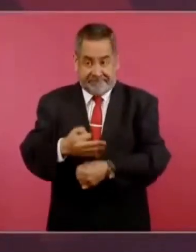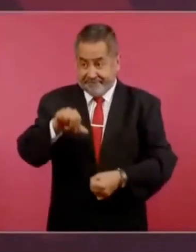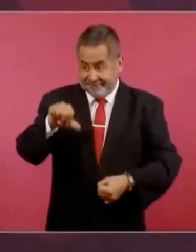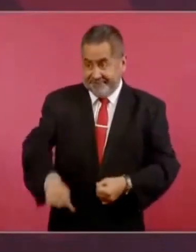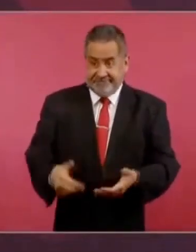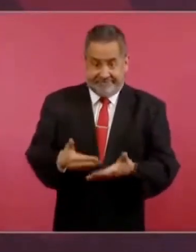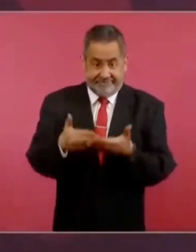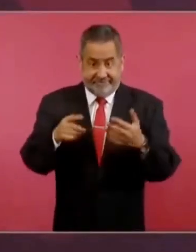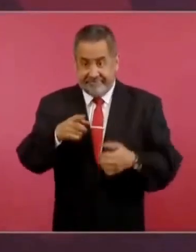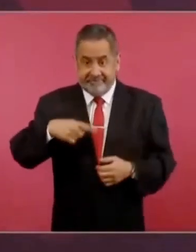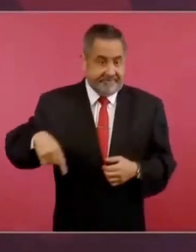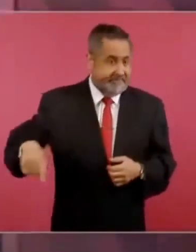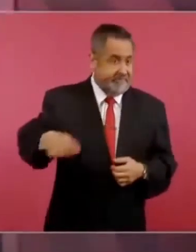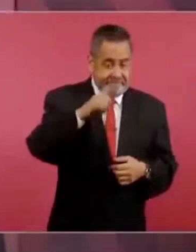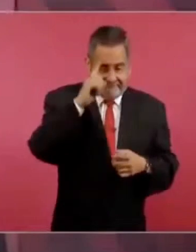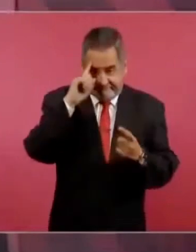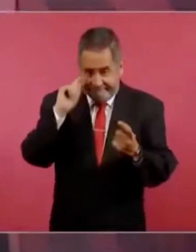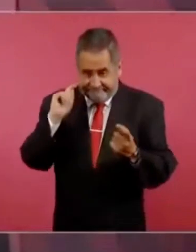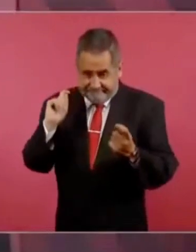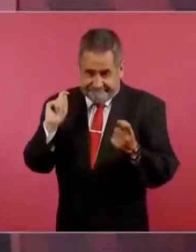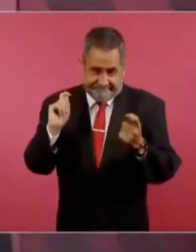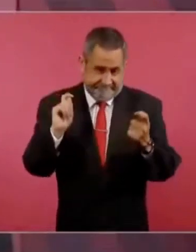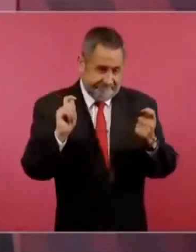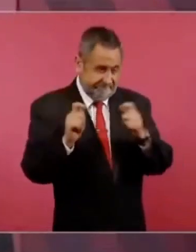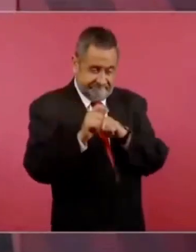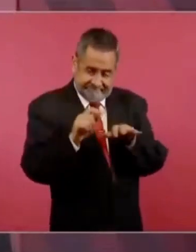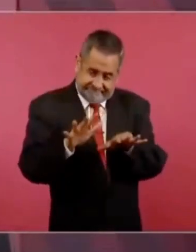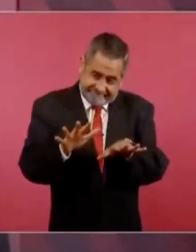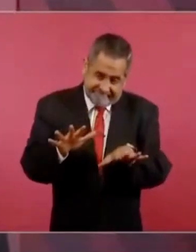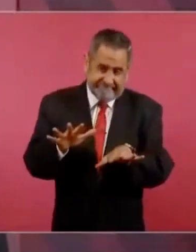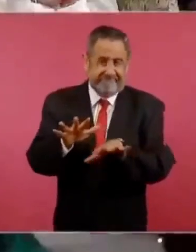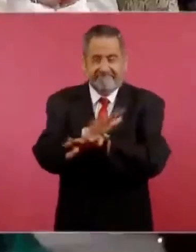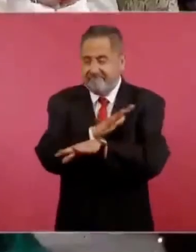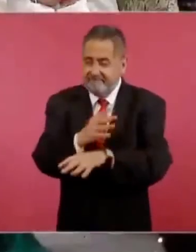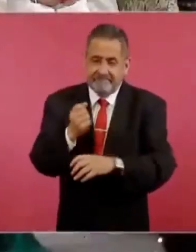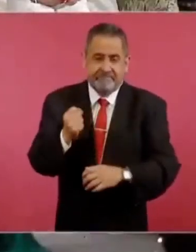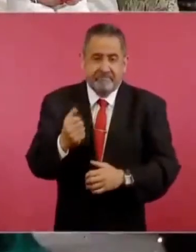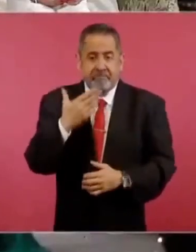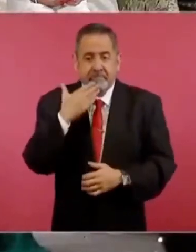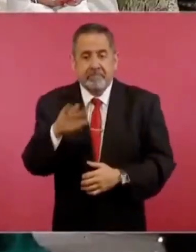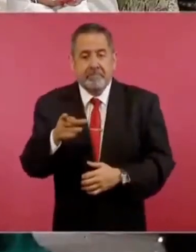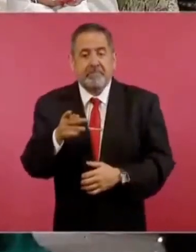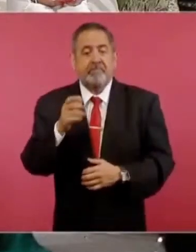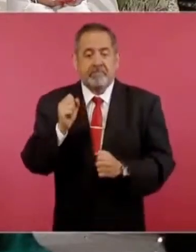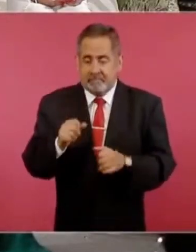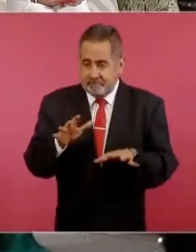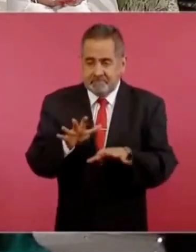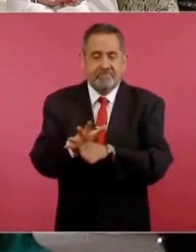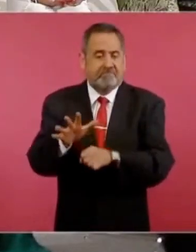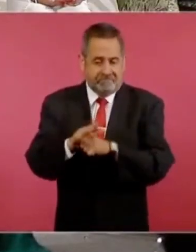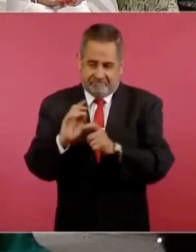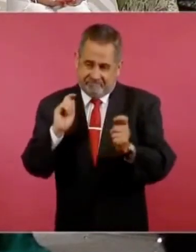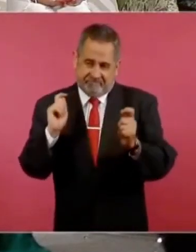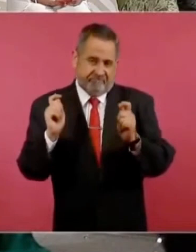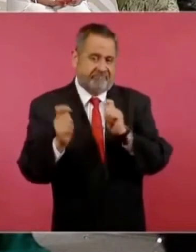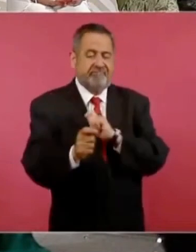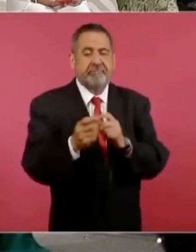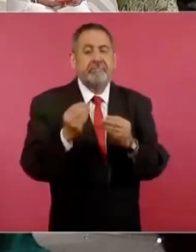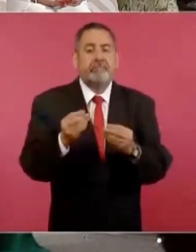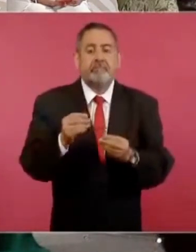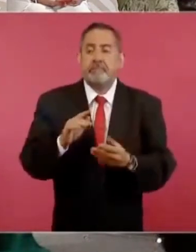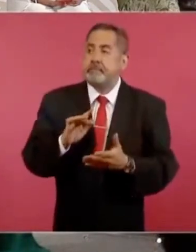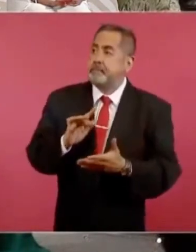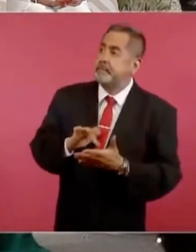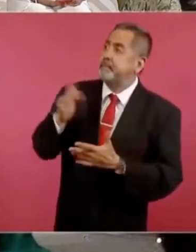con intensidad y hondura, de